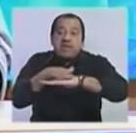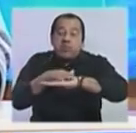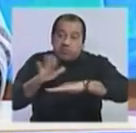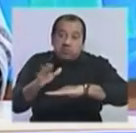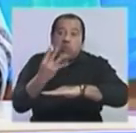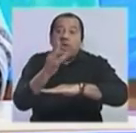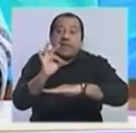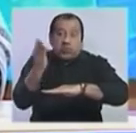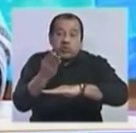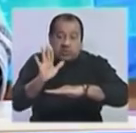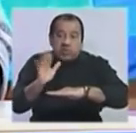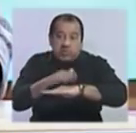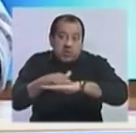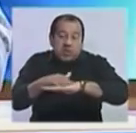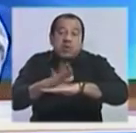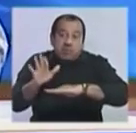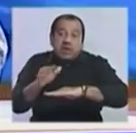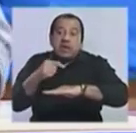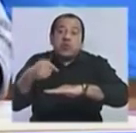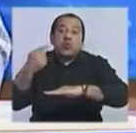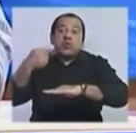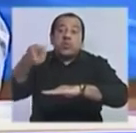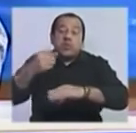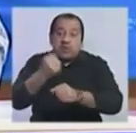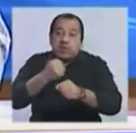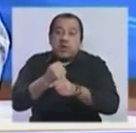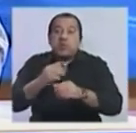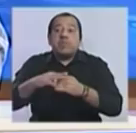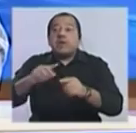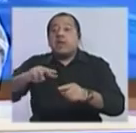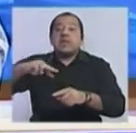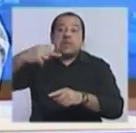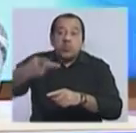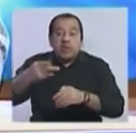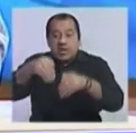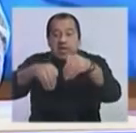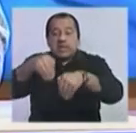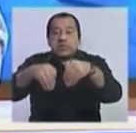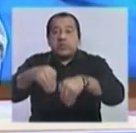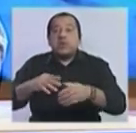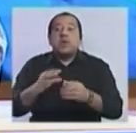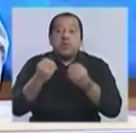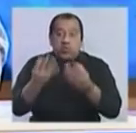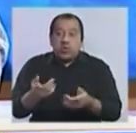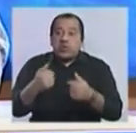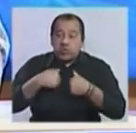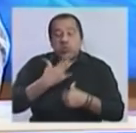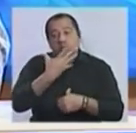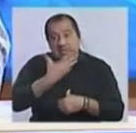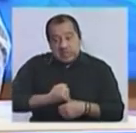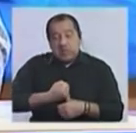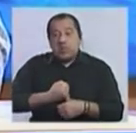pero como un escenario posible de un piso para trabajar con optimismo para la segunda vuelta porque estamos convencidos de